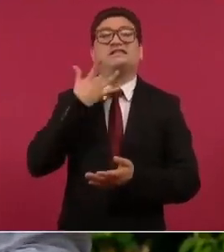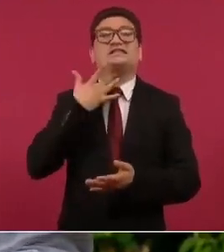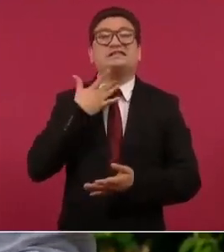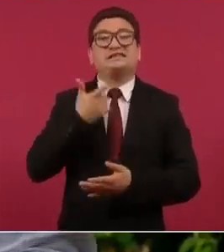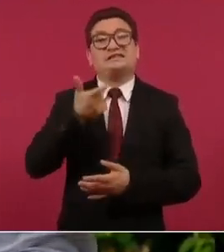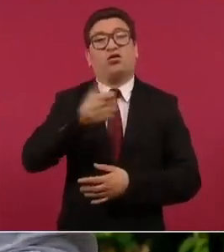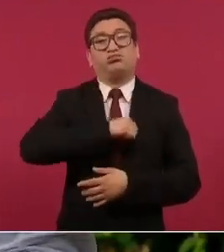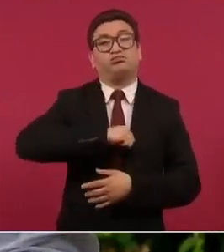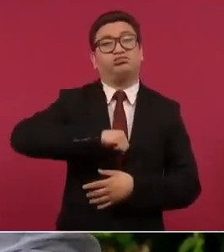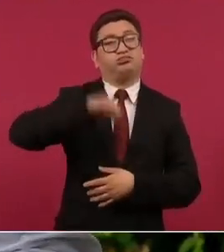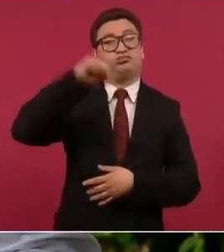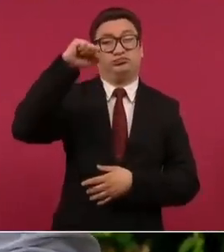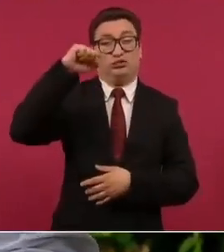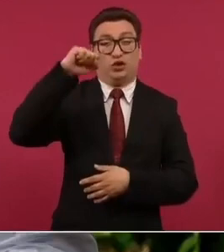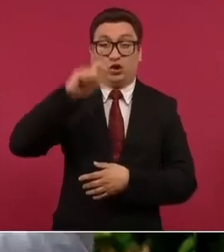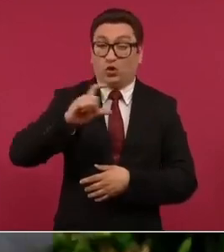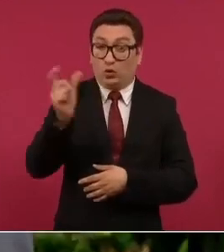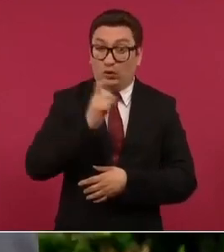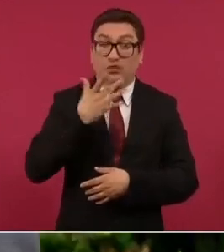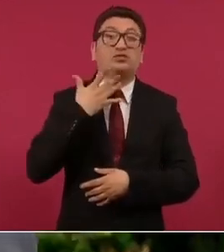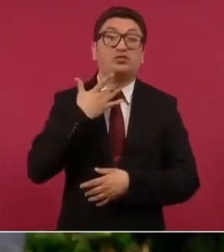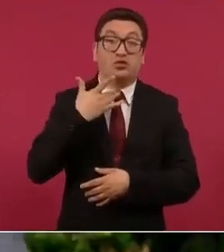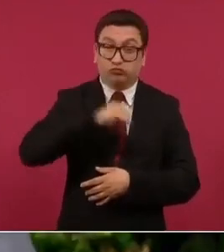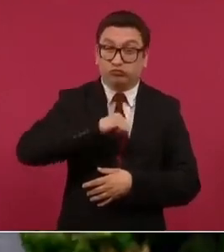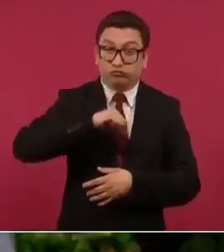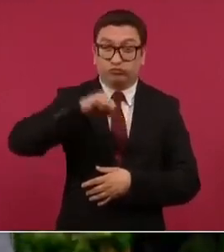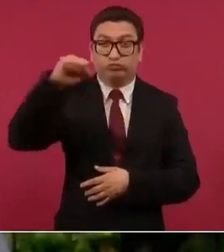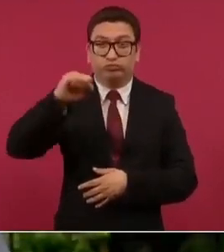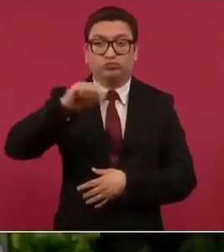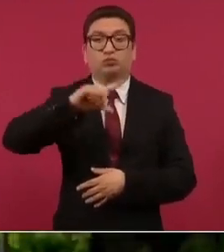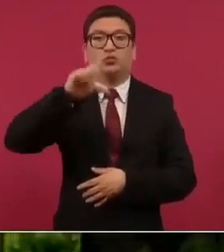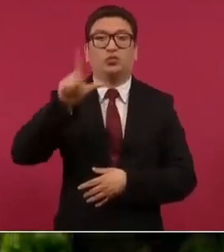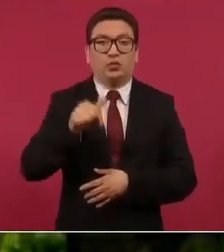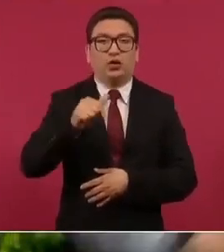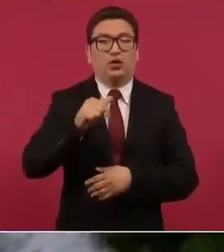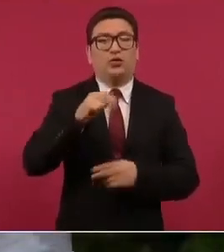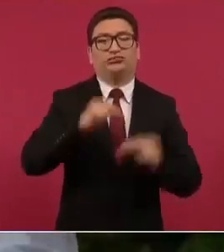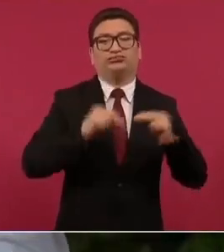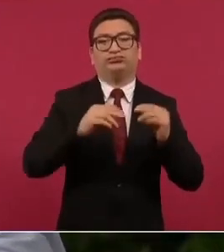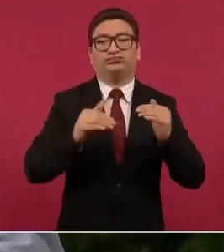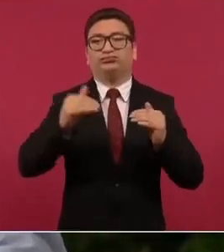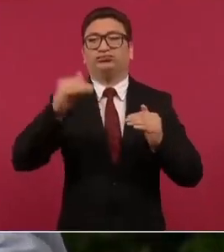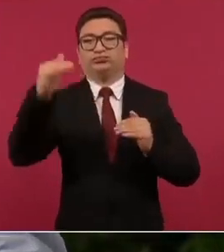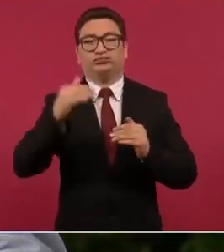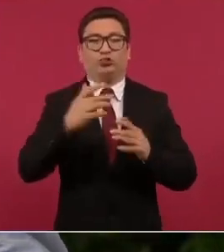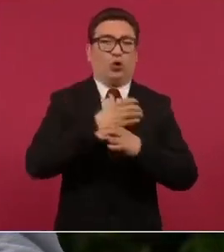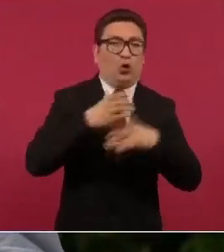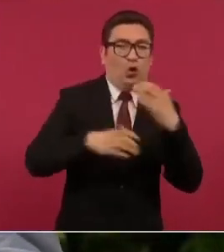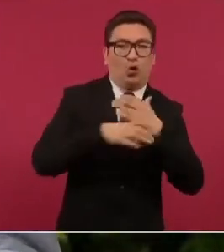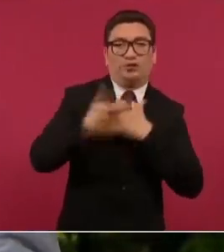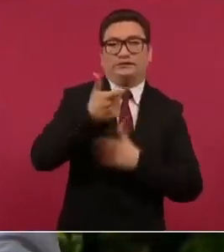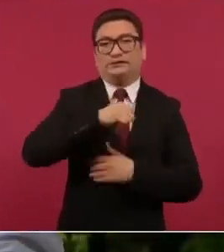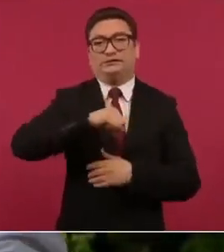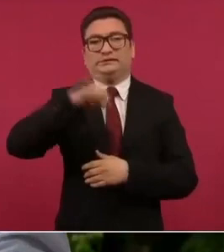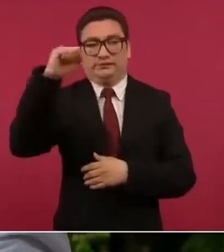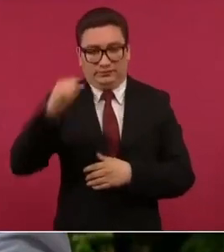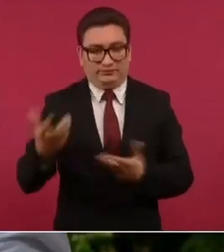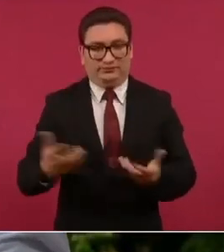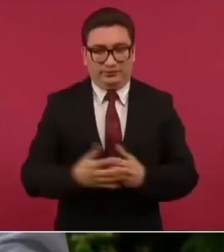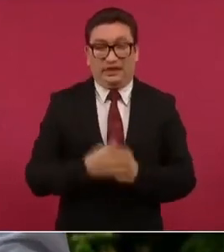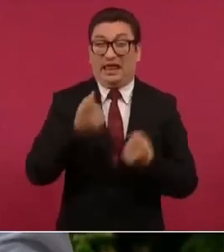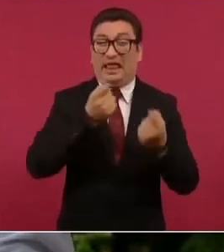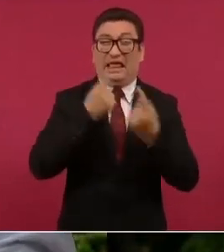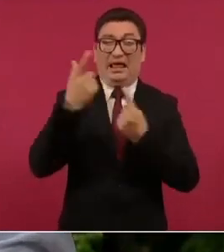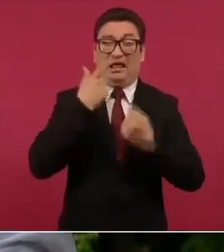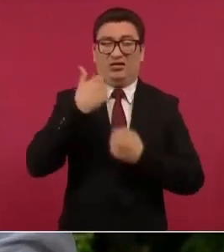y ustedes saben que cuando sube el precio de la gasolina aumenta todo además hasta se aprovechan